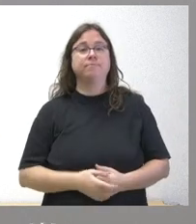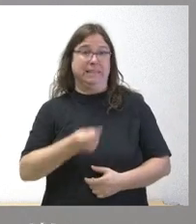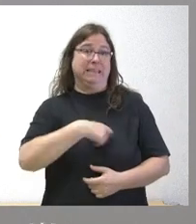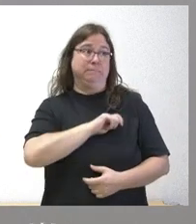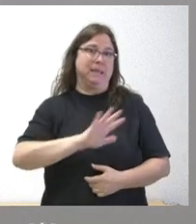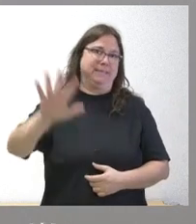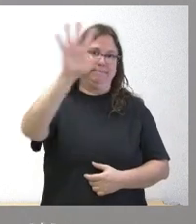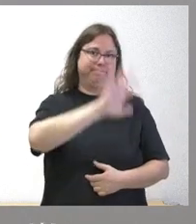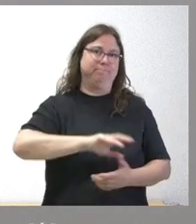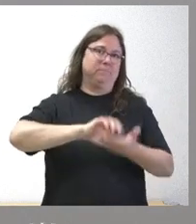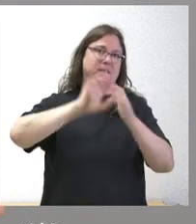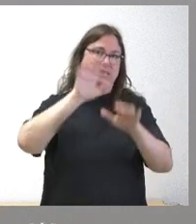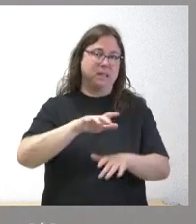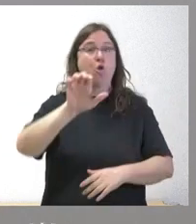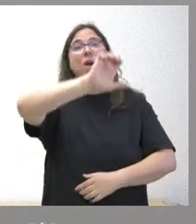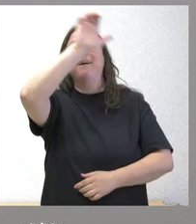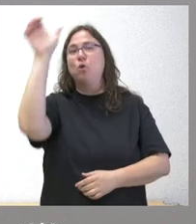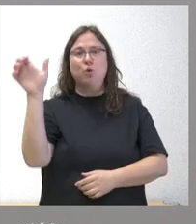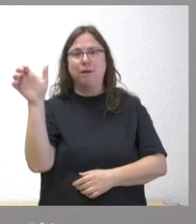en Castilla y León en Europa